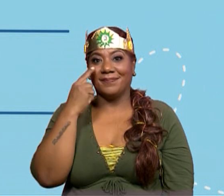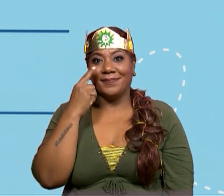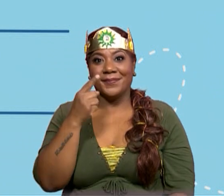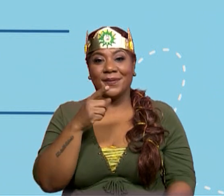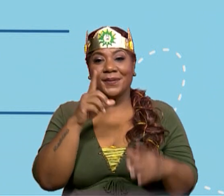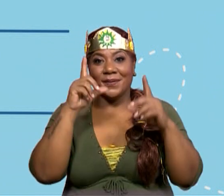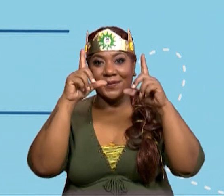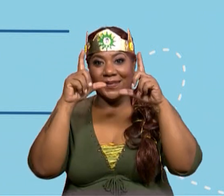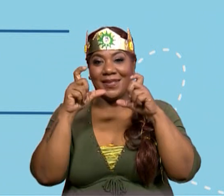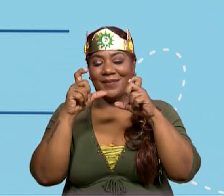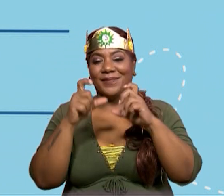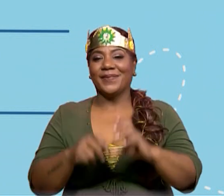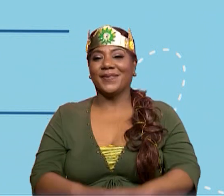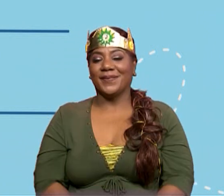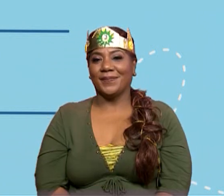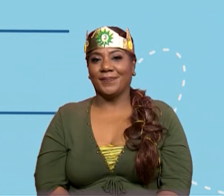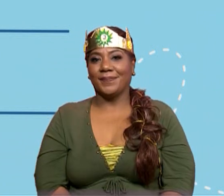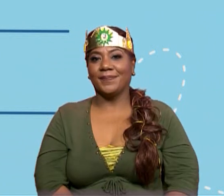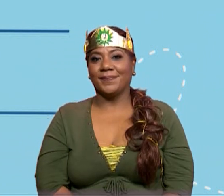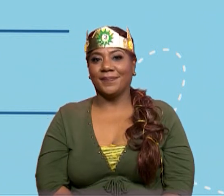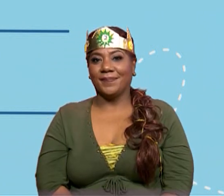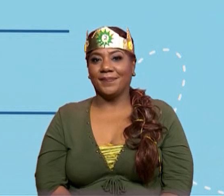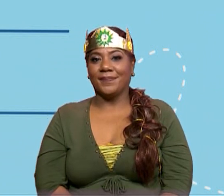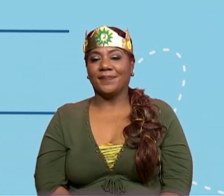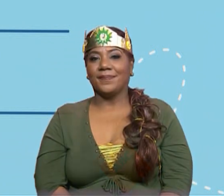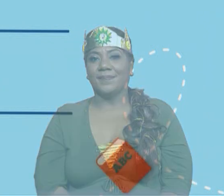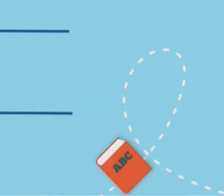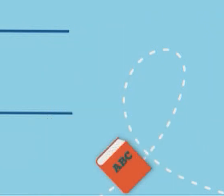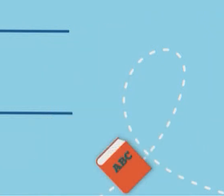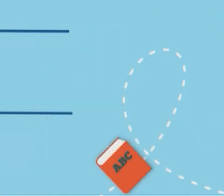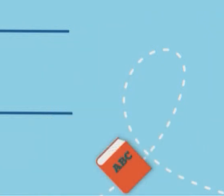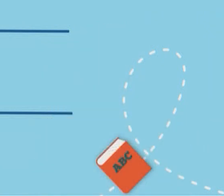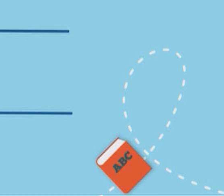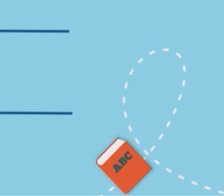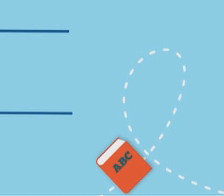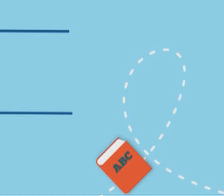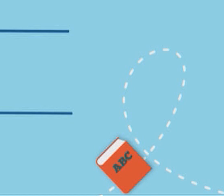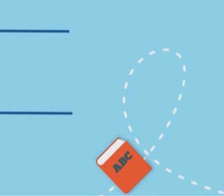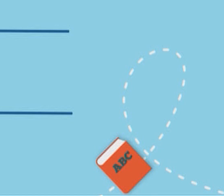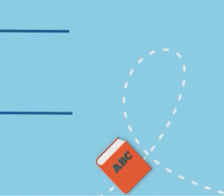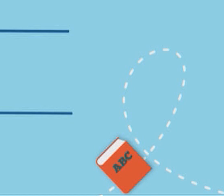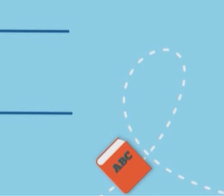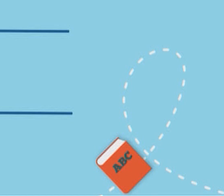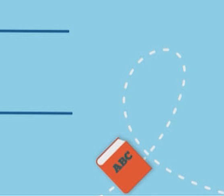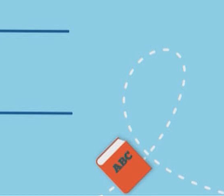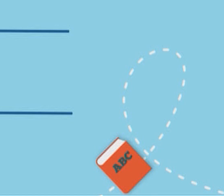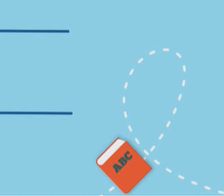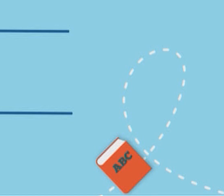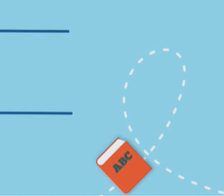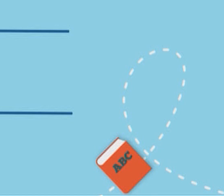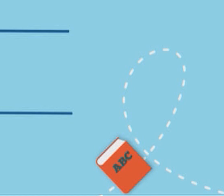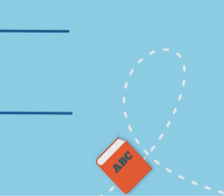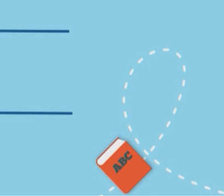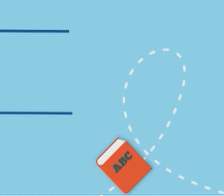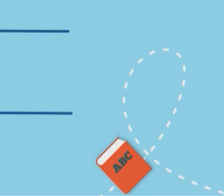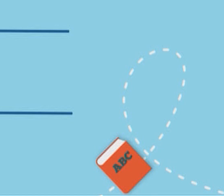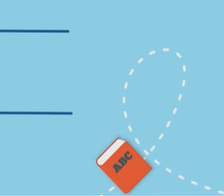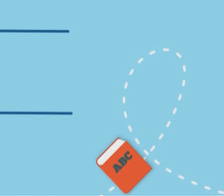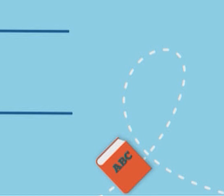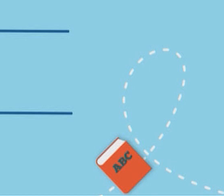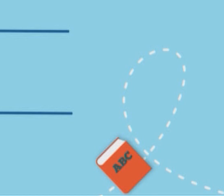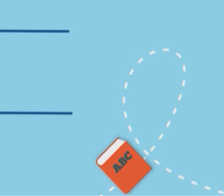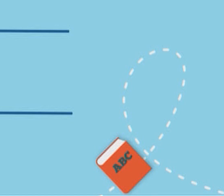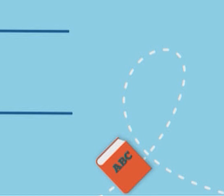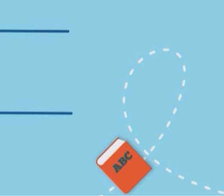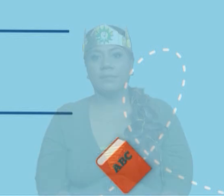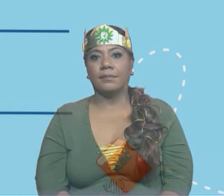tomando una captura de pantalla porque la parte de abajo les quedará para realizarlo y practicar un poco más. Vamos a ver. La